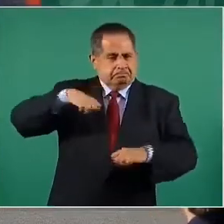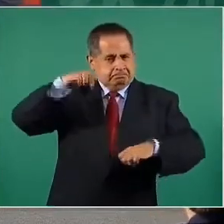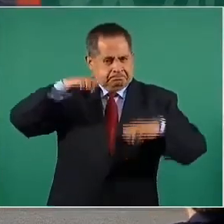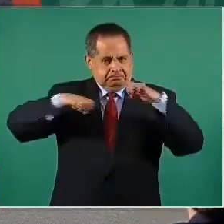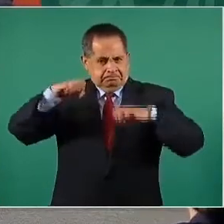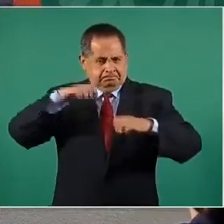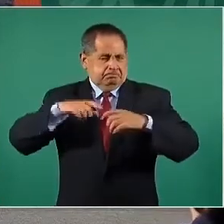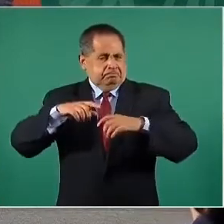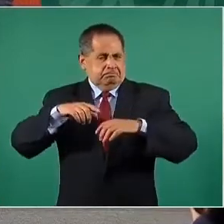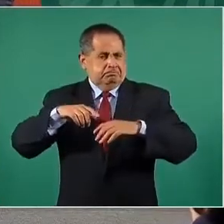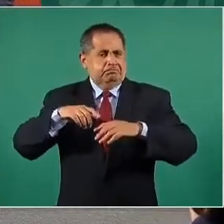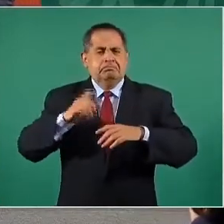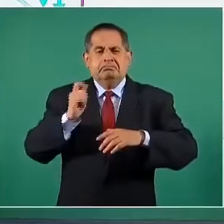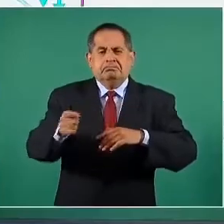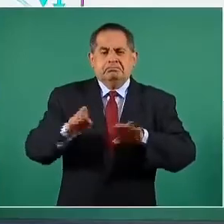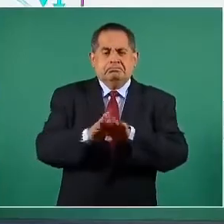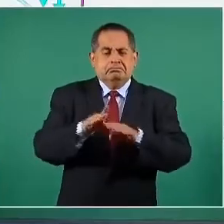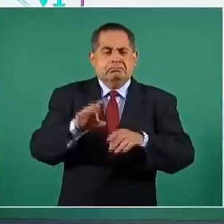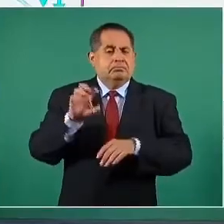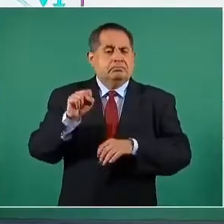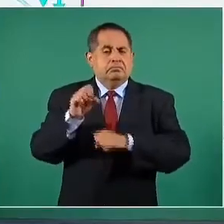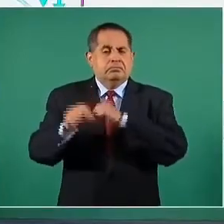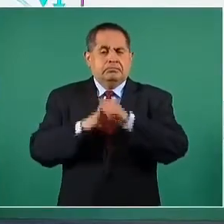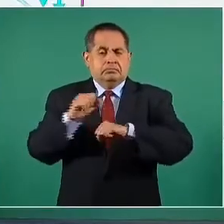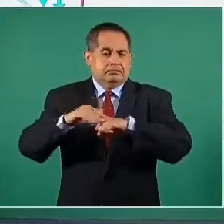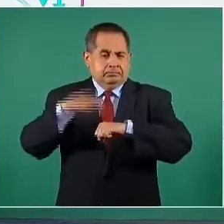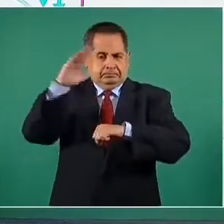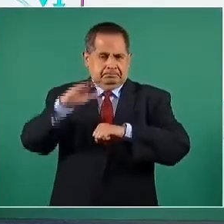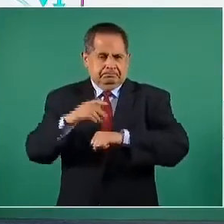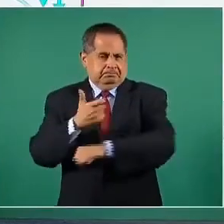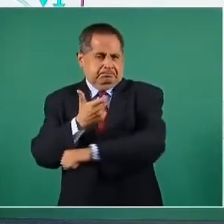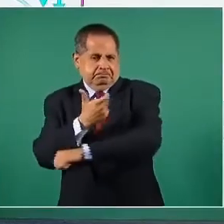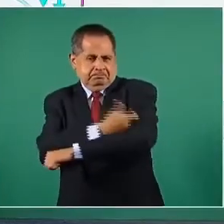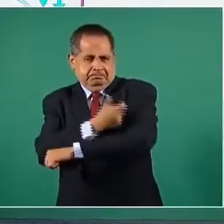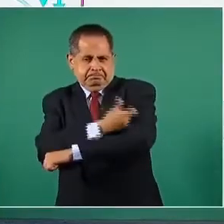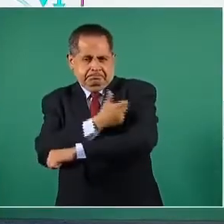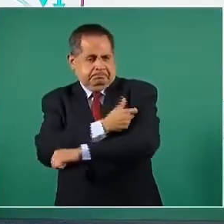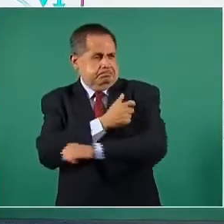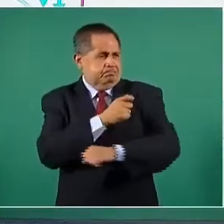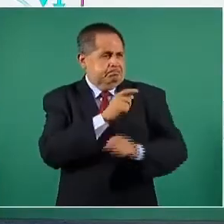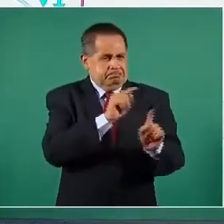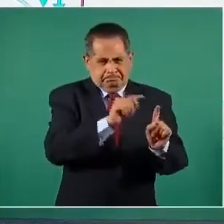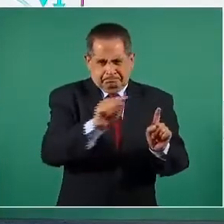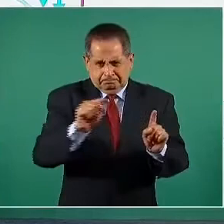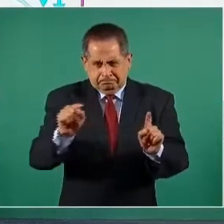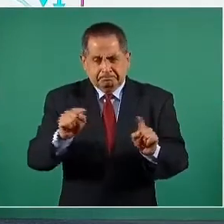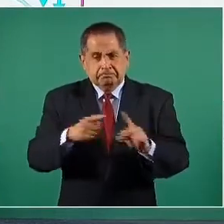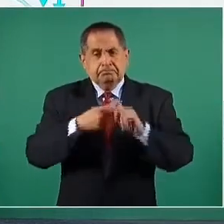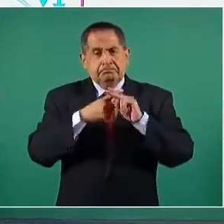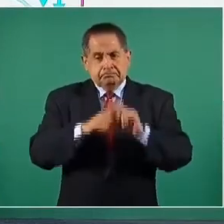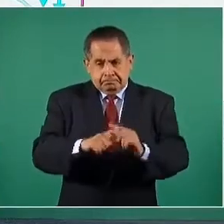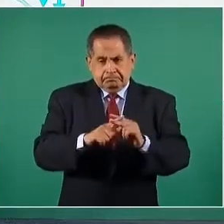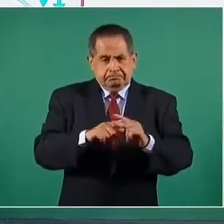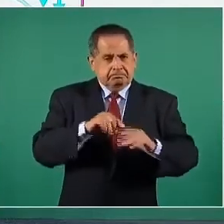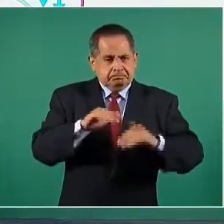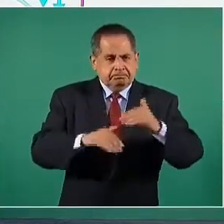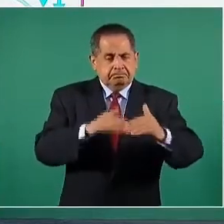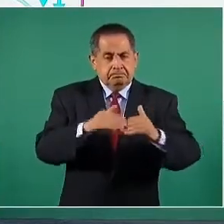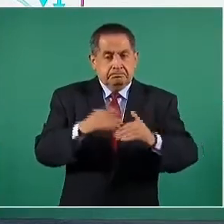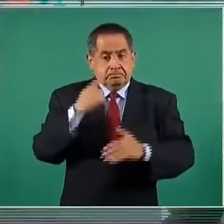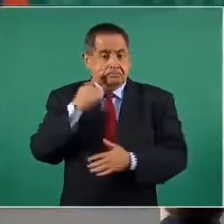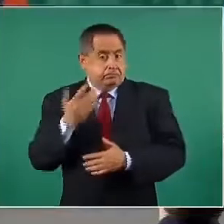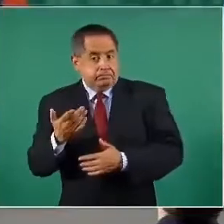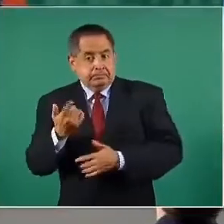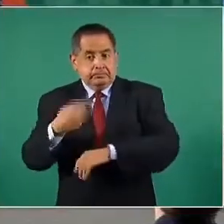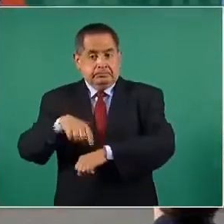Estamos hablando de la población de 60 y más años de edad. Aquí fue avanzando la vacunación y aquí en la